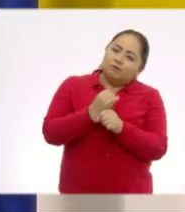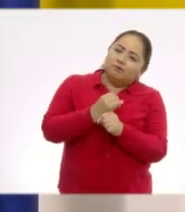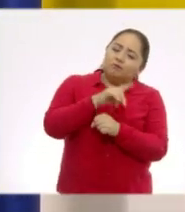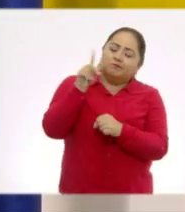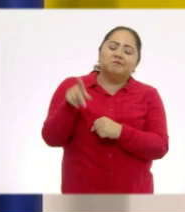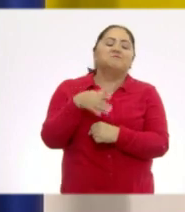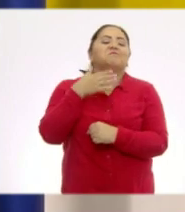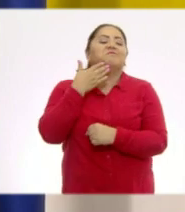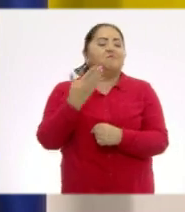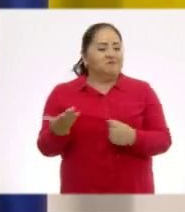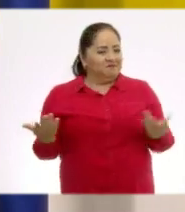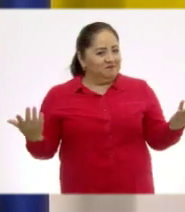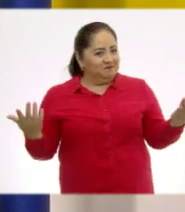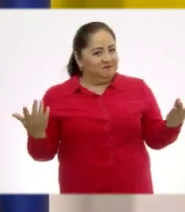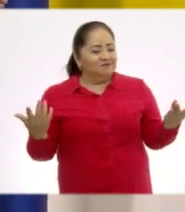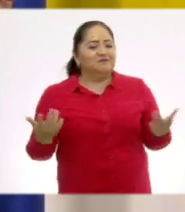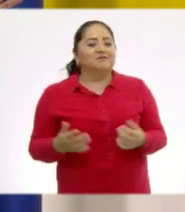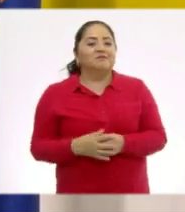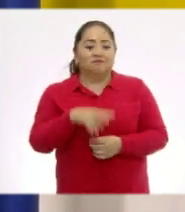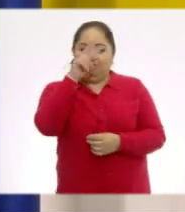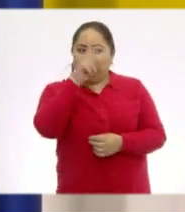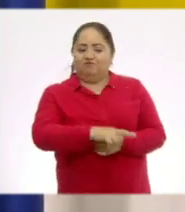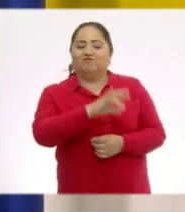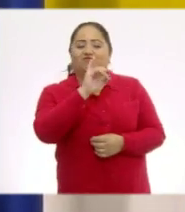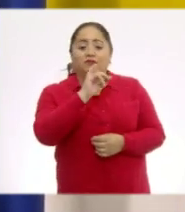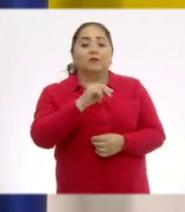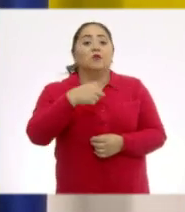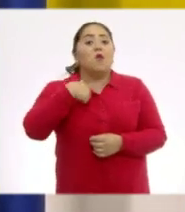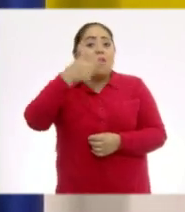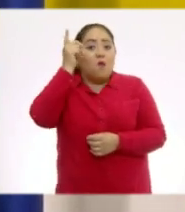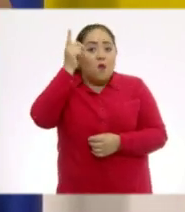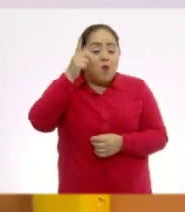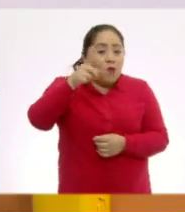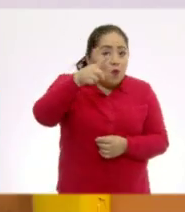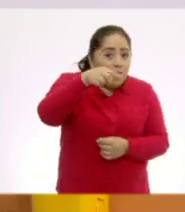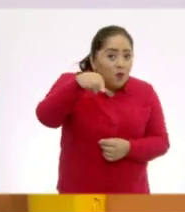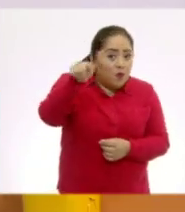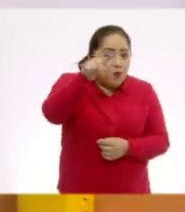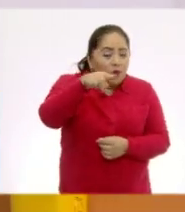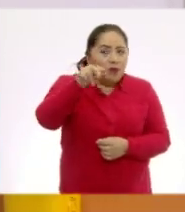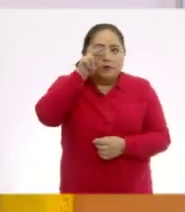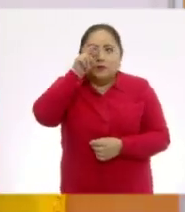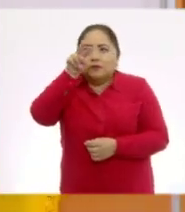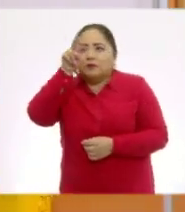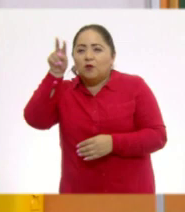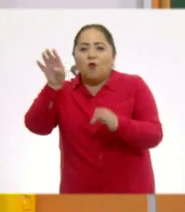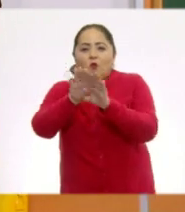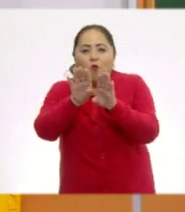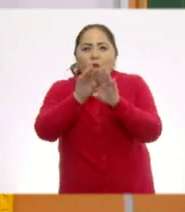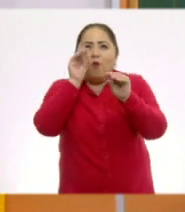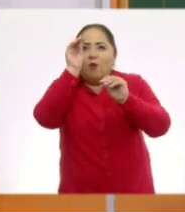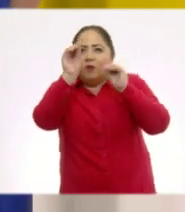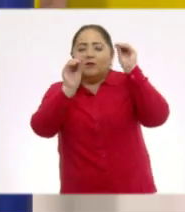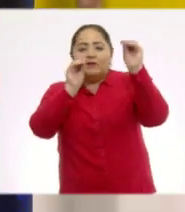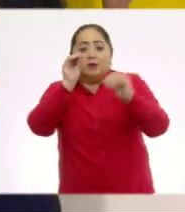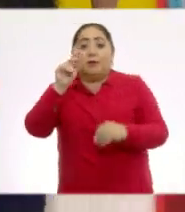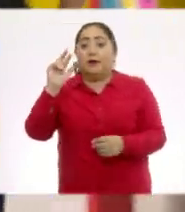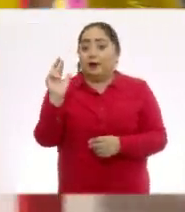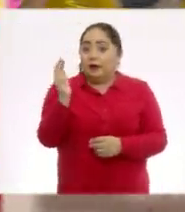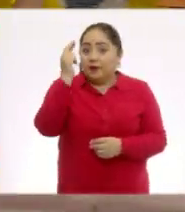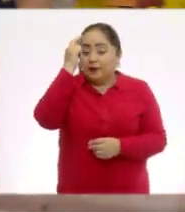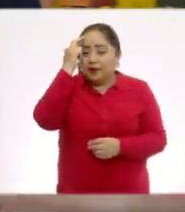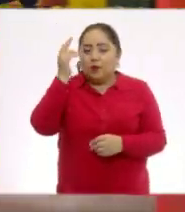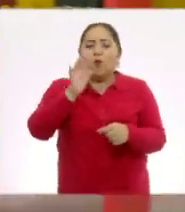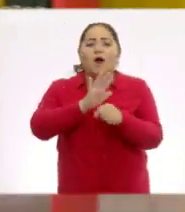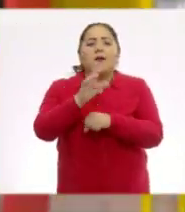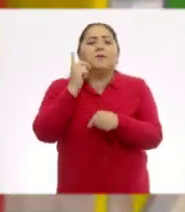investigadoras, ¿verdad? Exacto. Y bueno, yo espero que ustedes hayan ido siguiendo cómo formar cada figura. Recuerden que